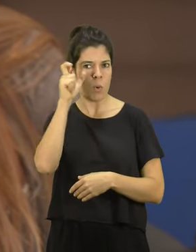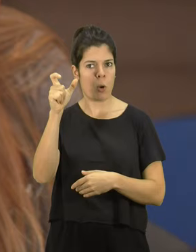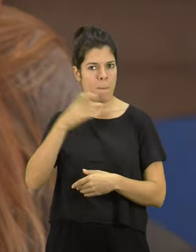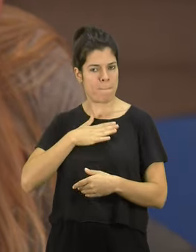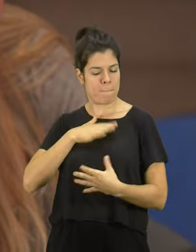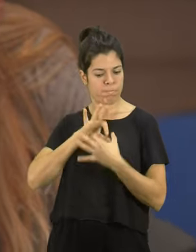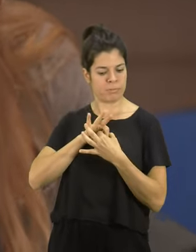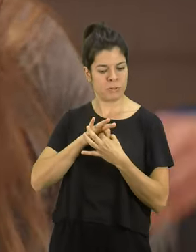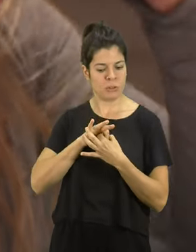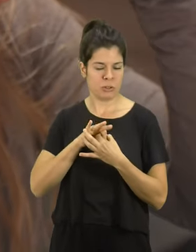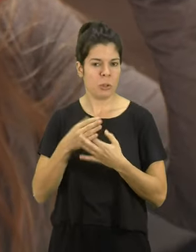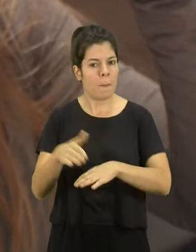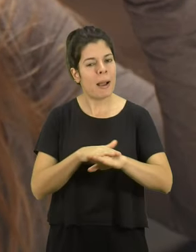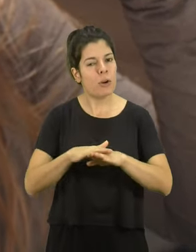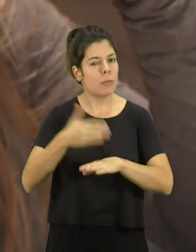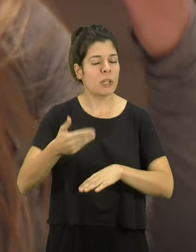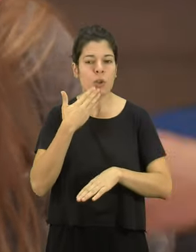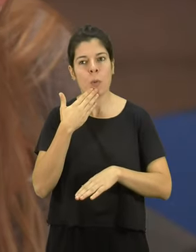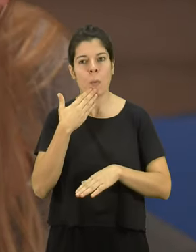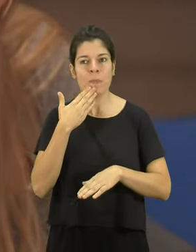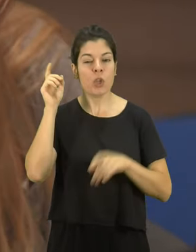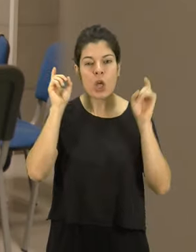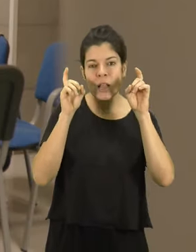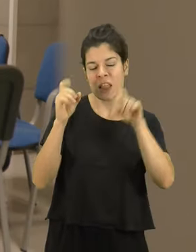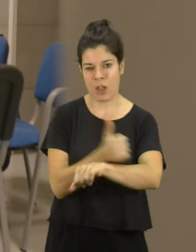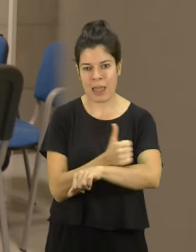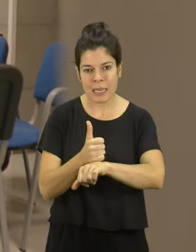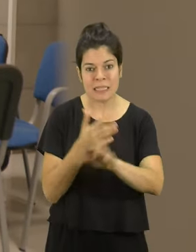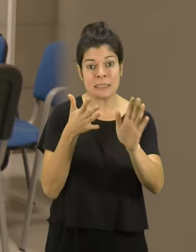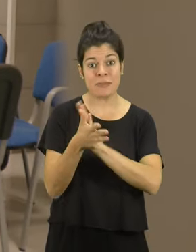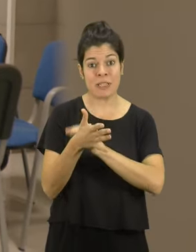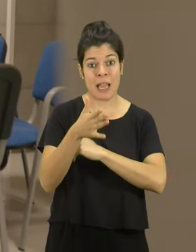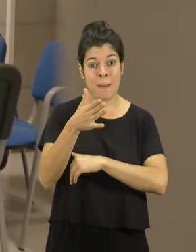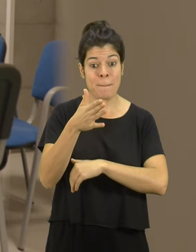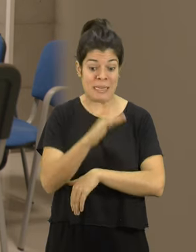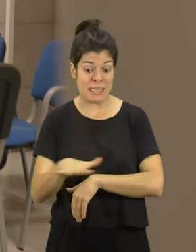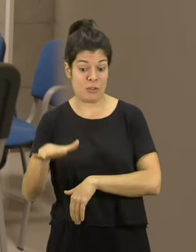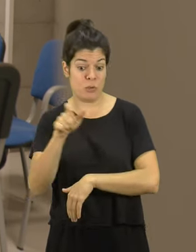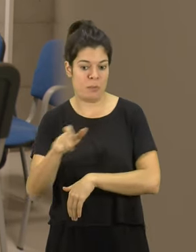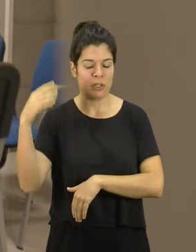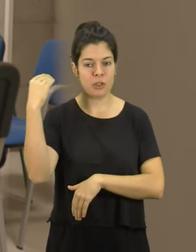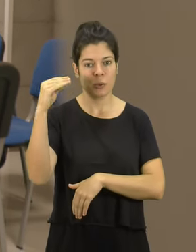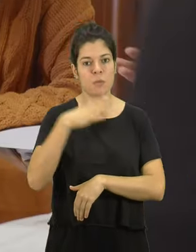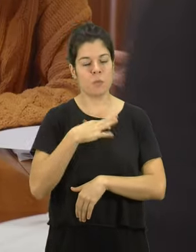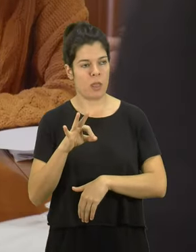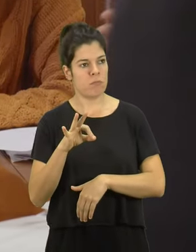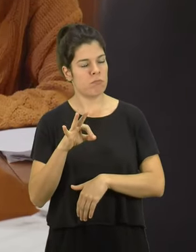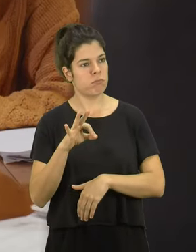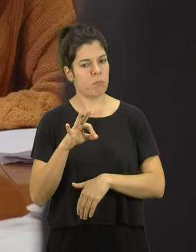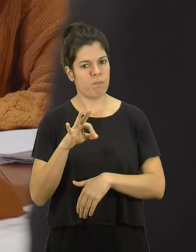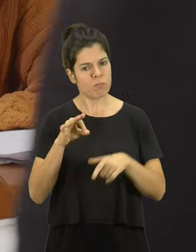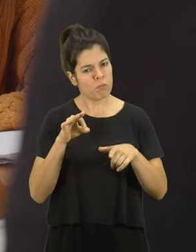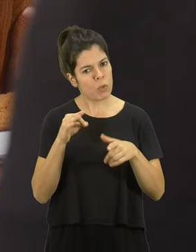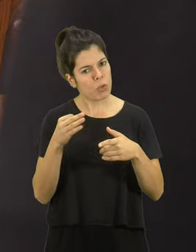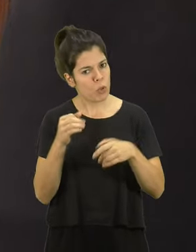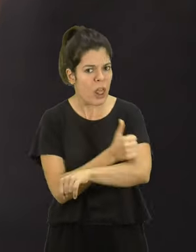ser que convertirse en una escuela de ciudadanía, donde estos niños, niñas, jóvenes sean ciudadanos